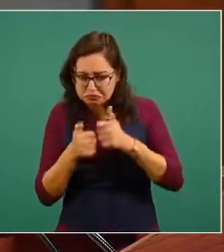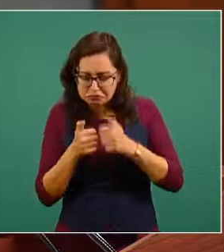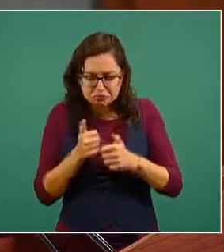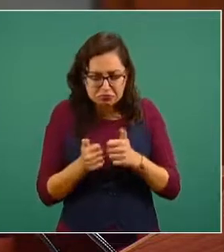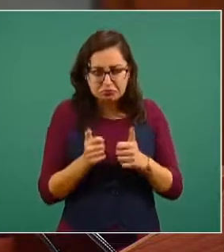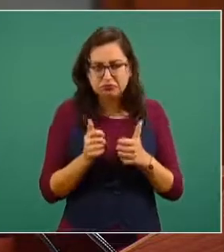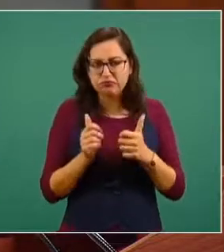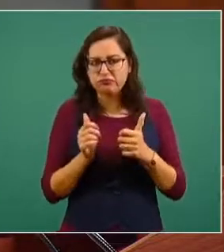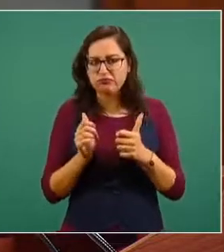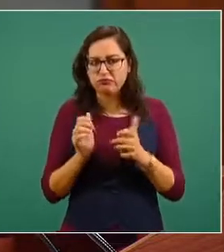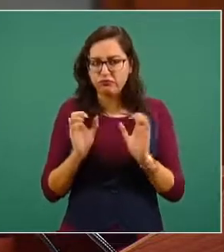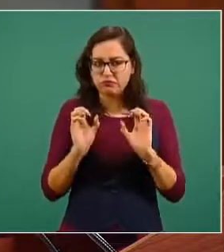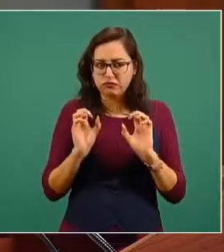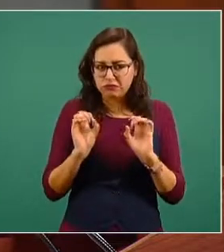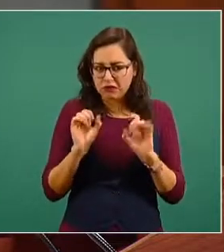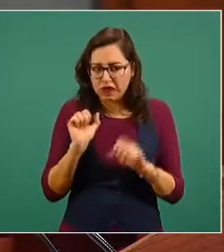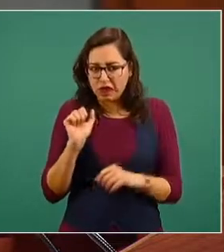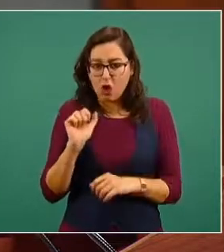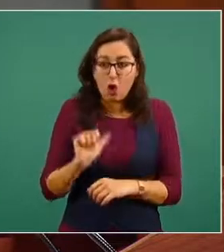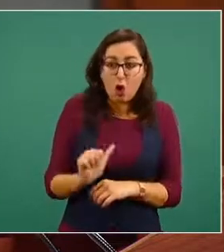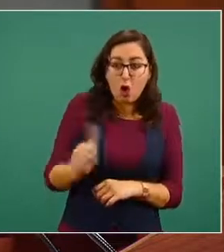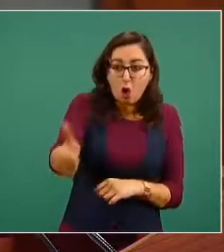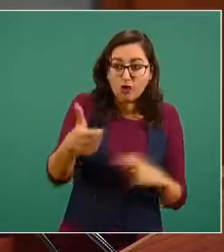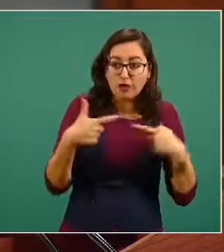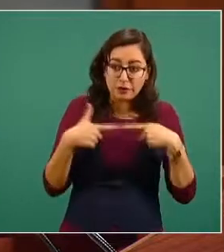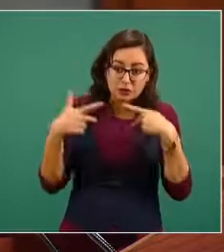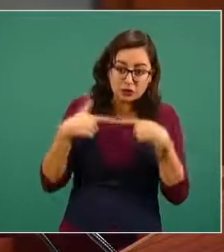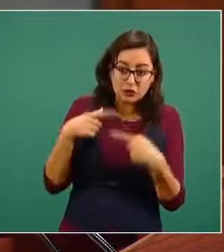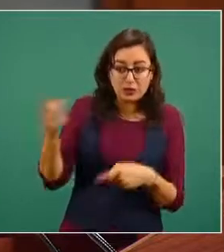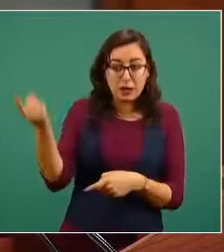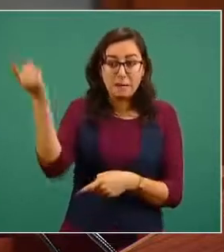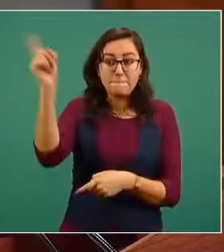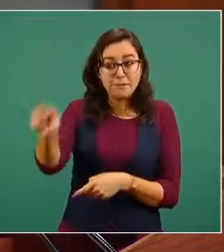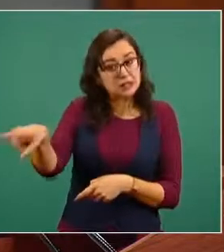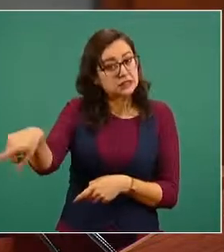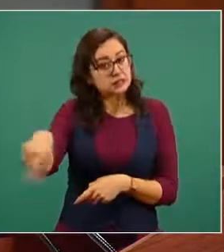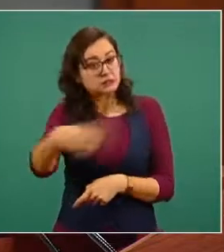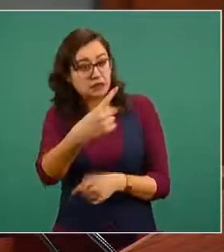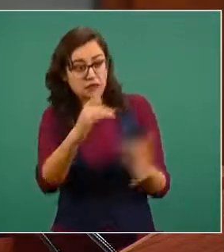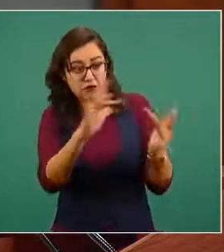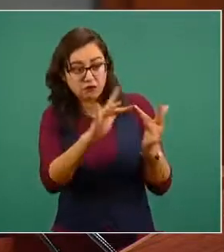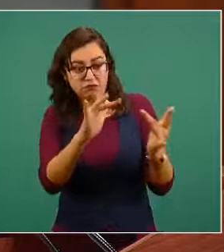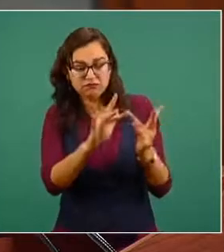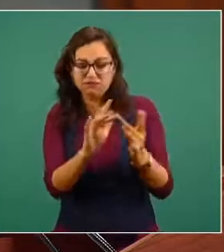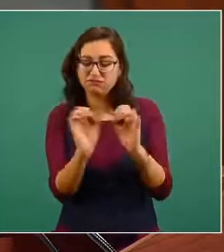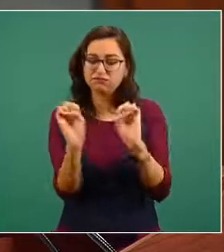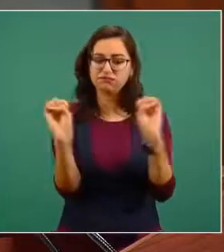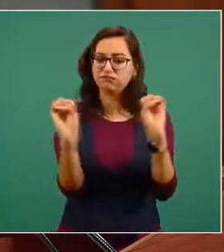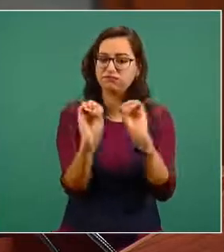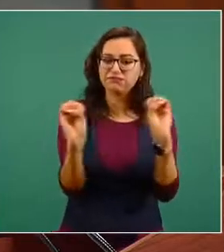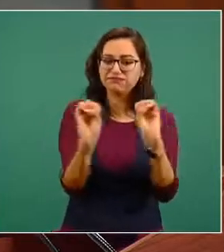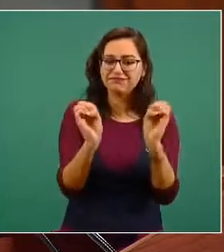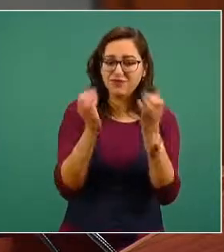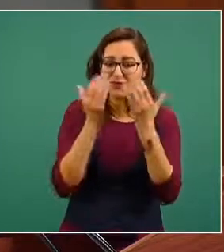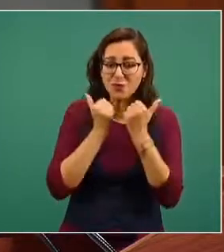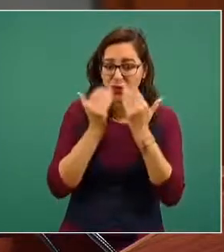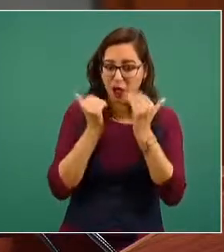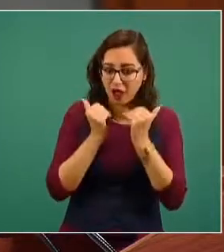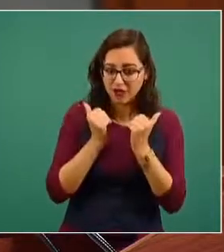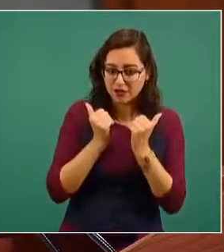emitido orden alguna para favorecer al grupo delictivo señalado en este caso.